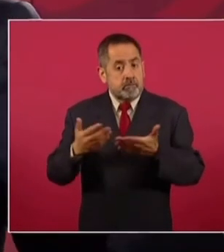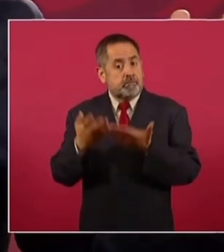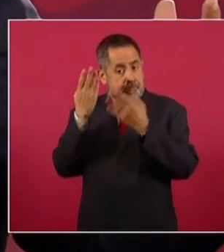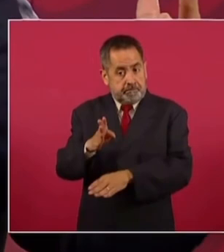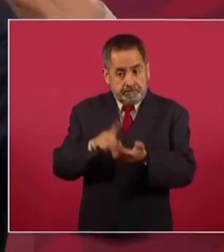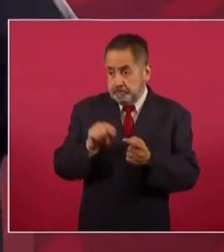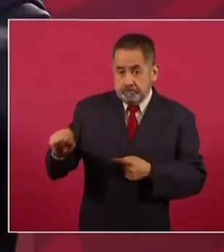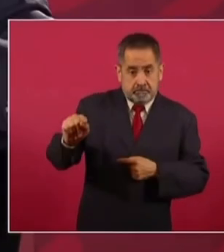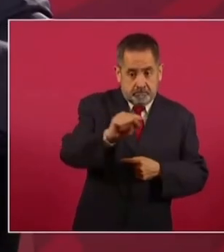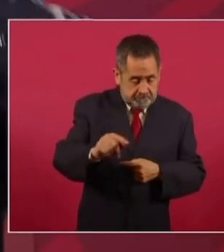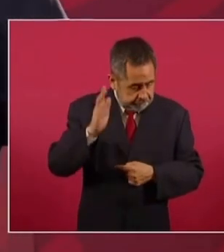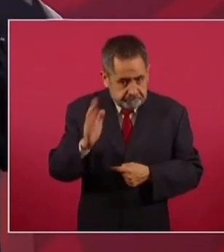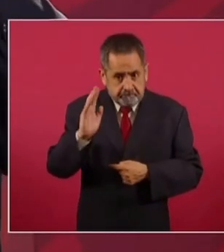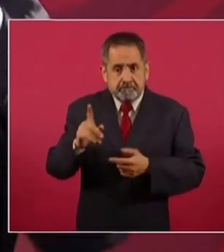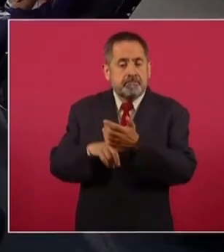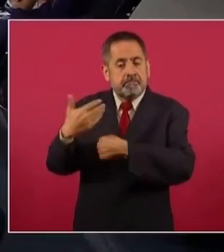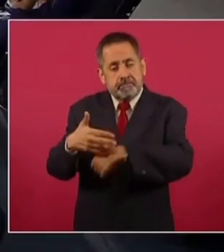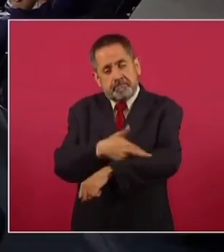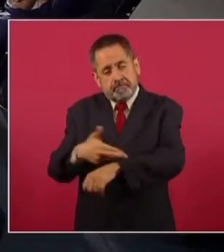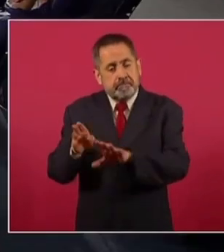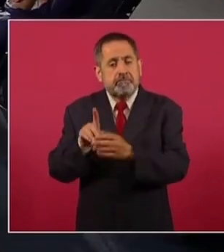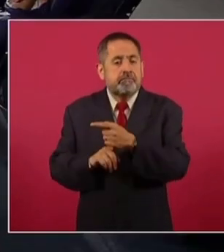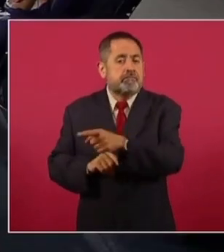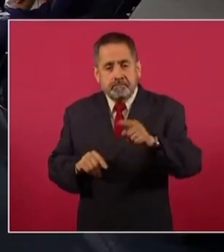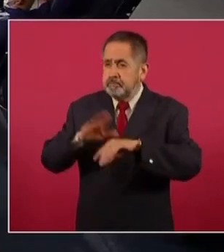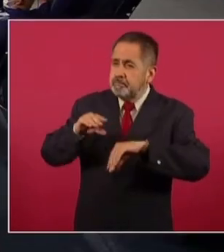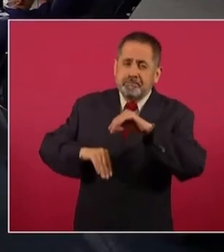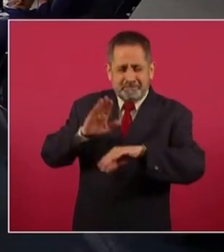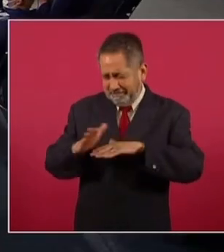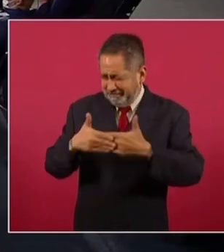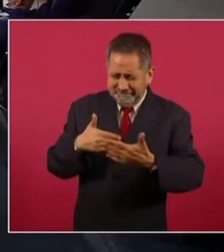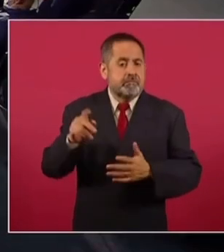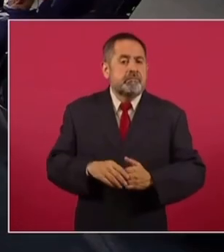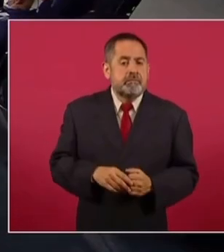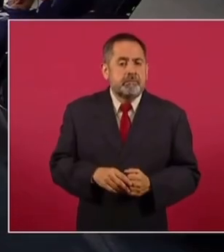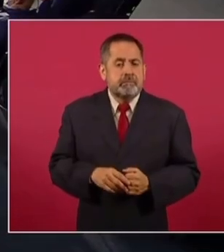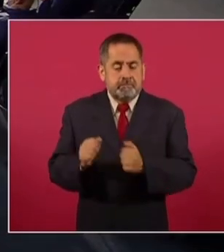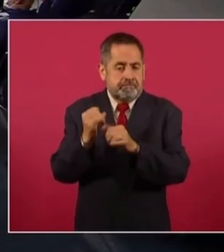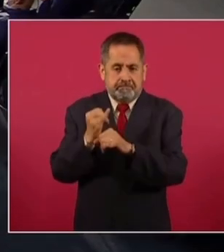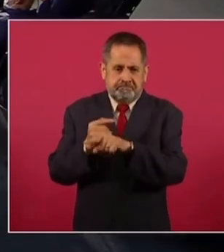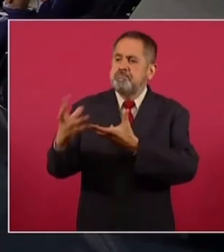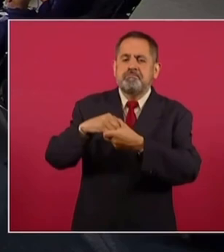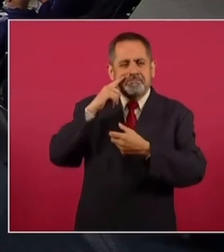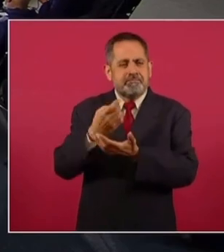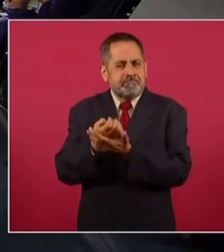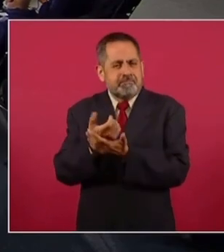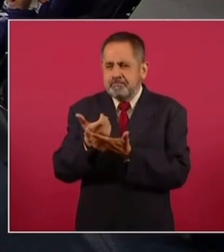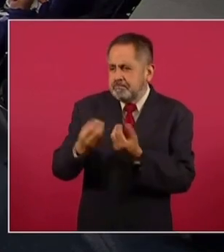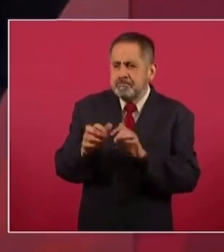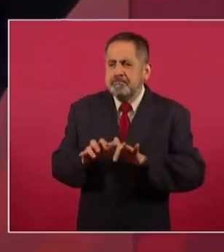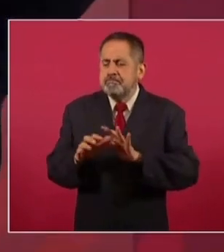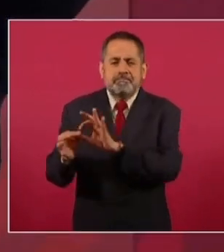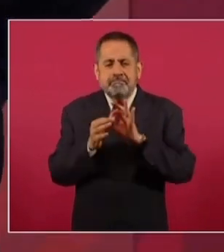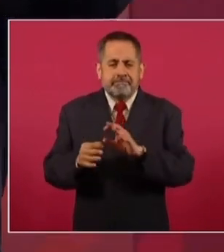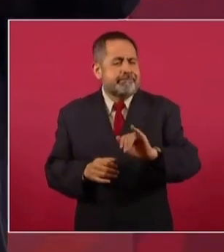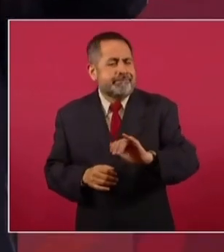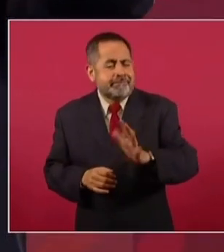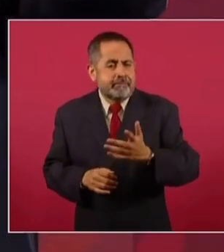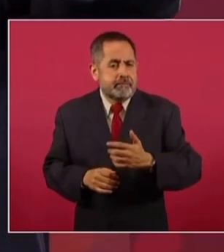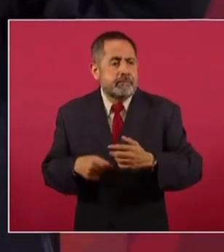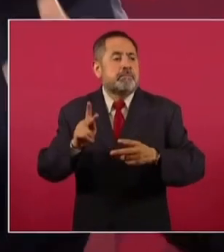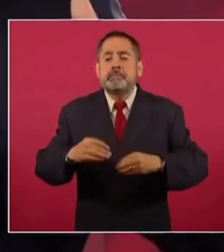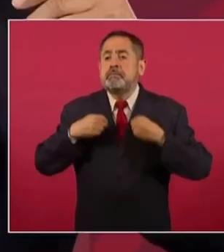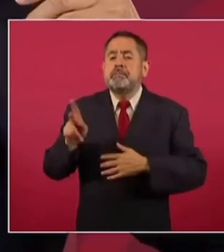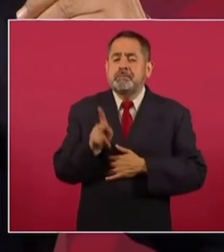ya están ahora en la fase de modernizar todo y hacer las operaciones por Internet. Pero, y los que